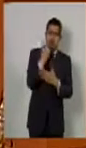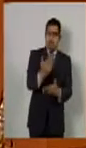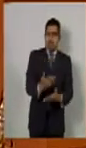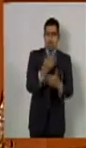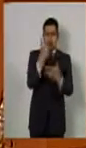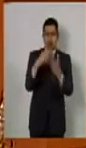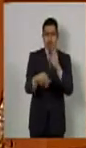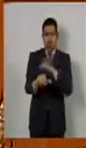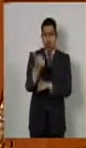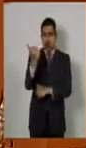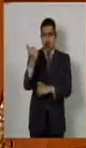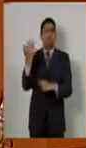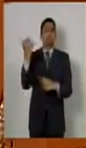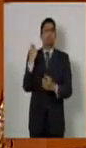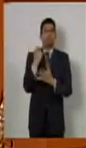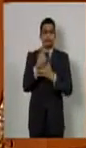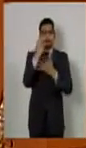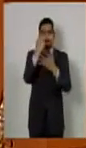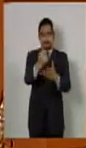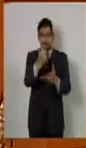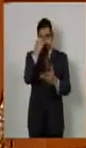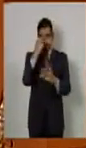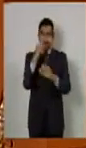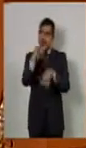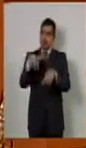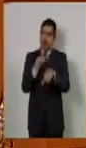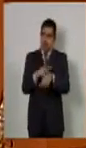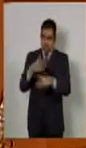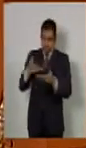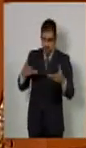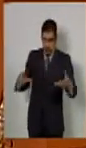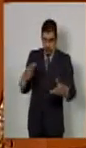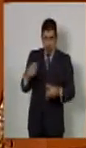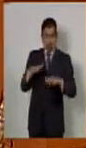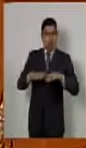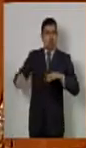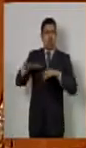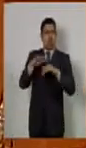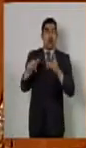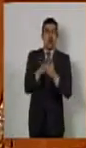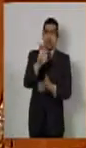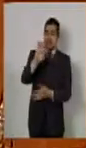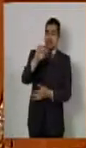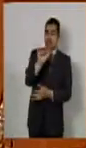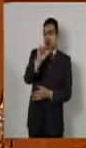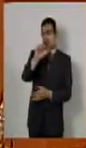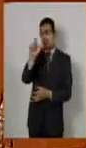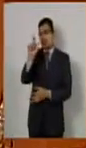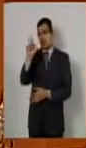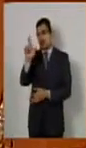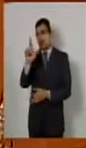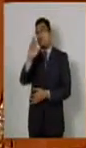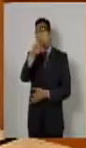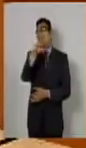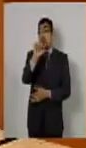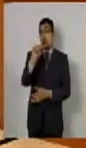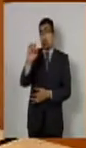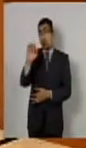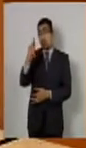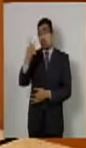2011 el reconocimiento naturaleza, territorio y sociedad de Alexander von Bundewald,